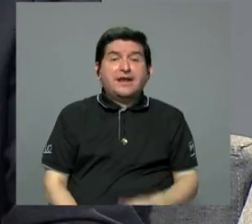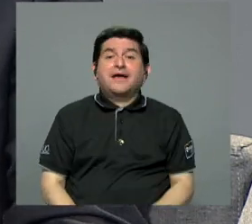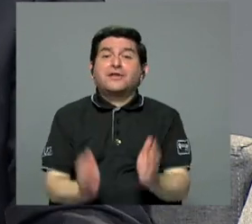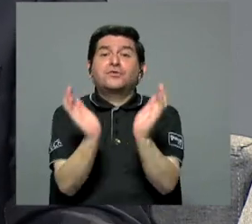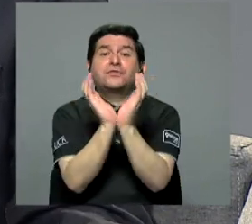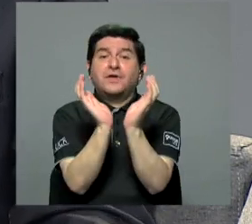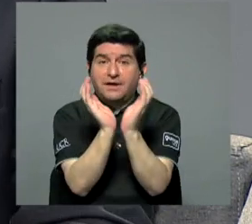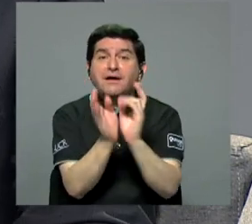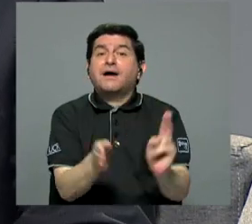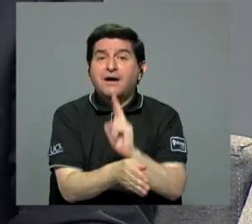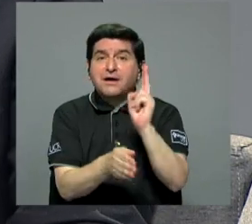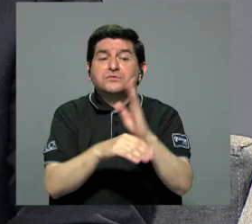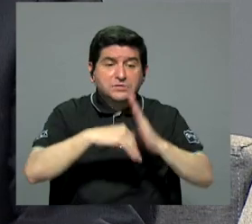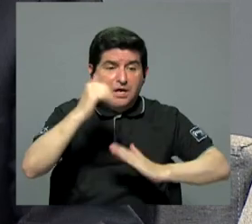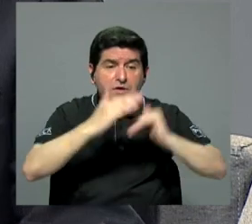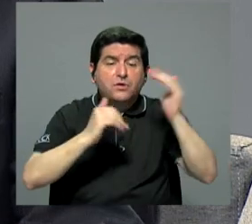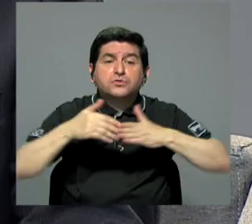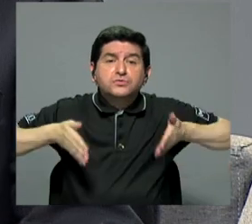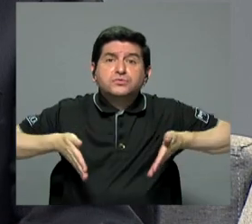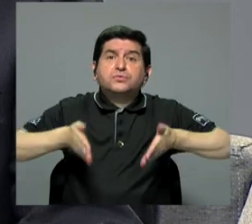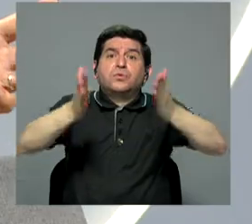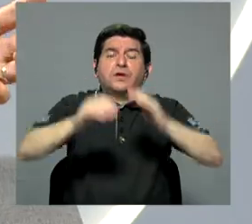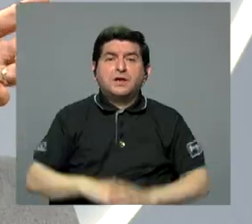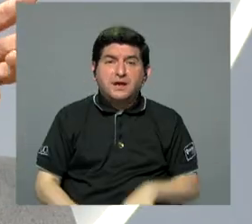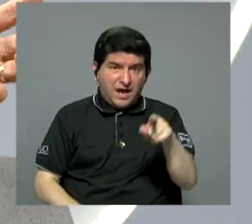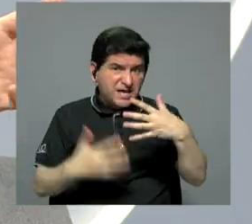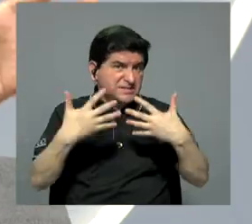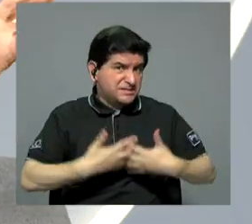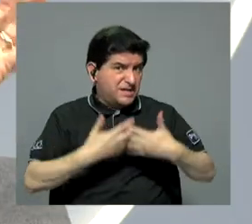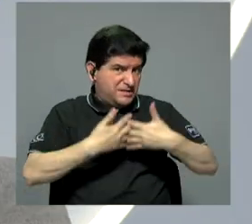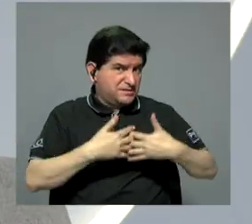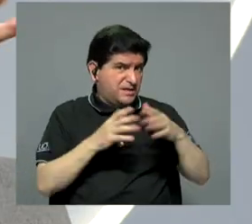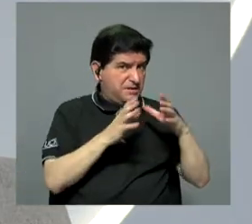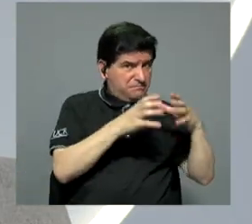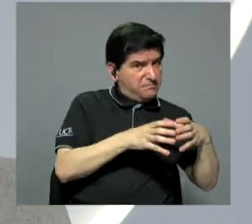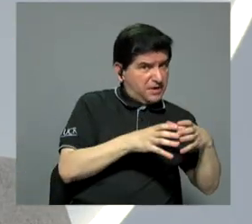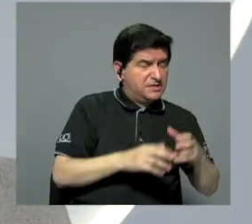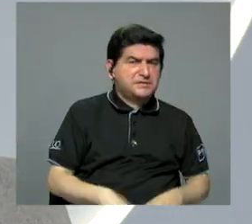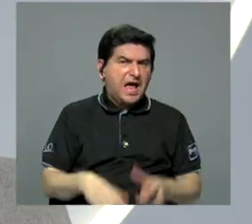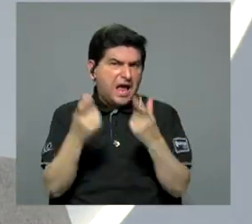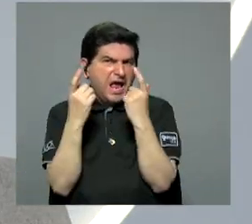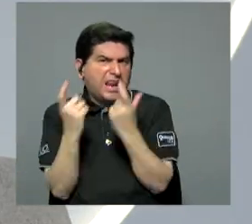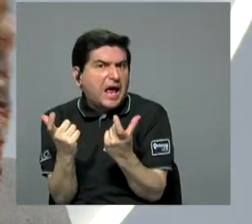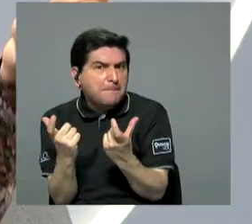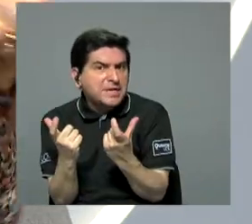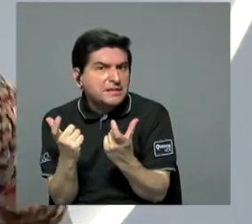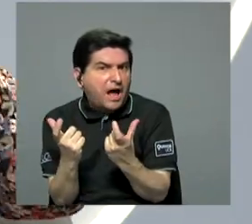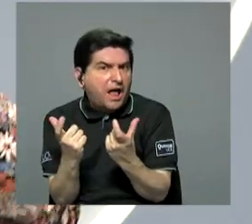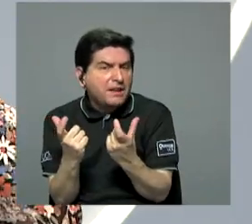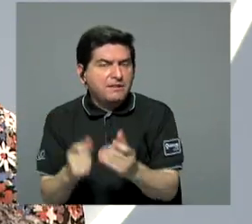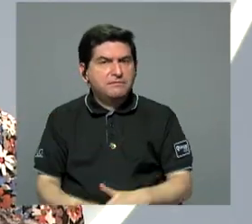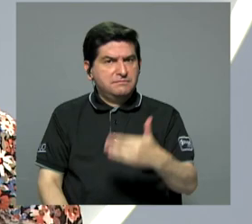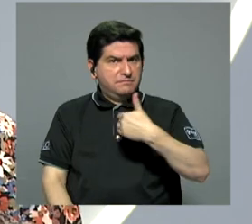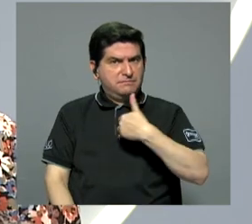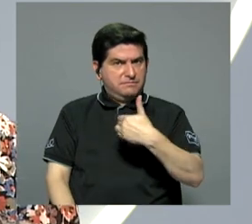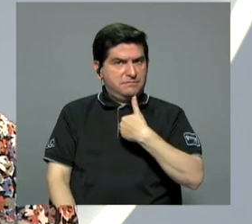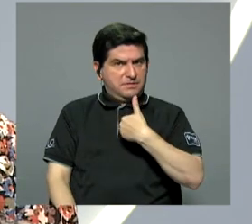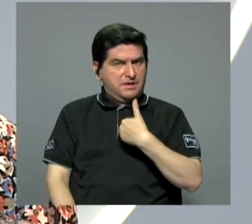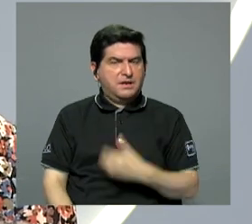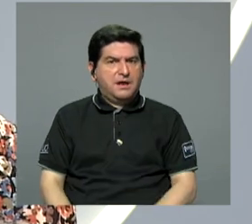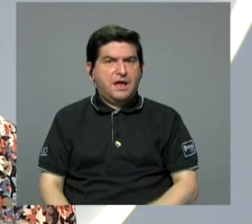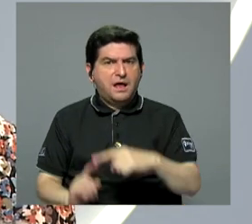caja del Seguro Social para construir grandes carreteras. Esas son las constructoras, ¿verdad? El capital sería el que se perciba a raíz de